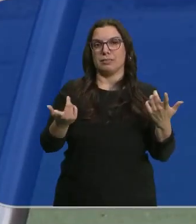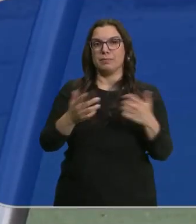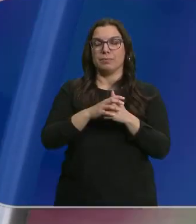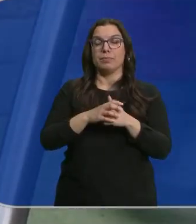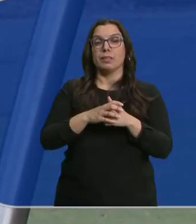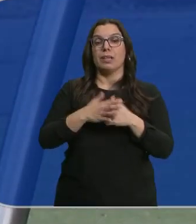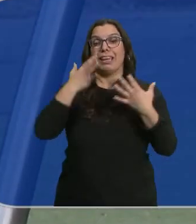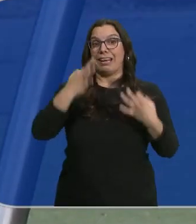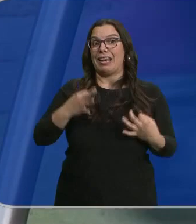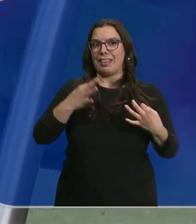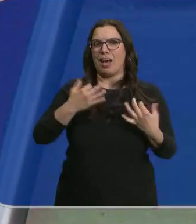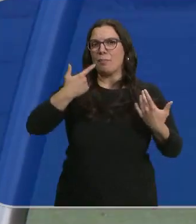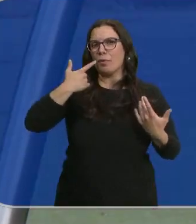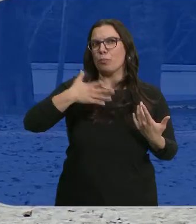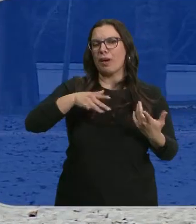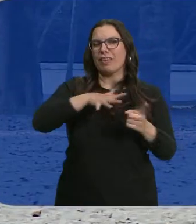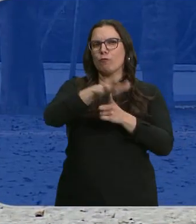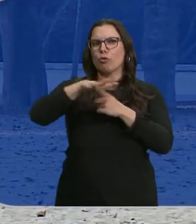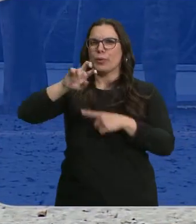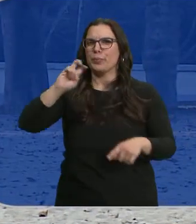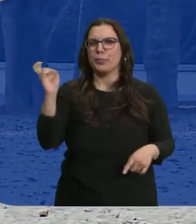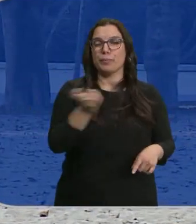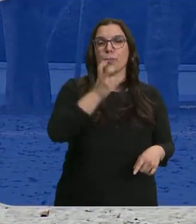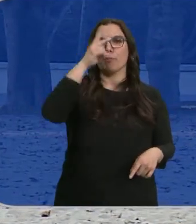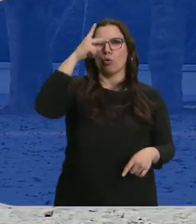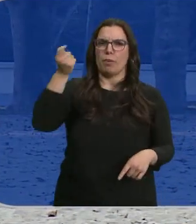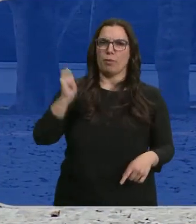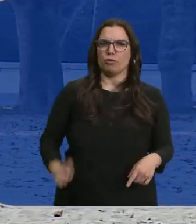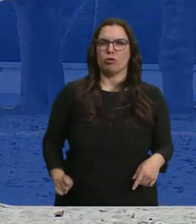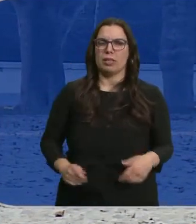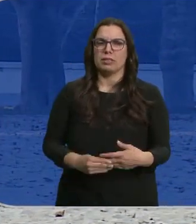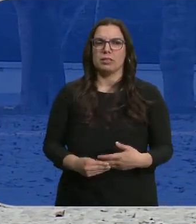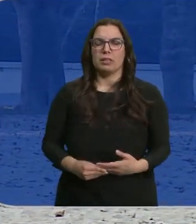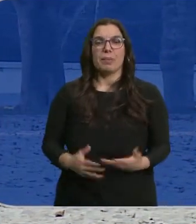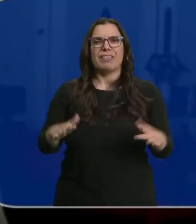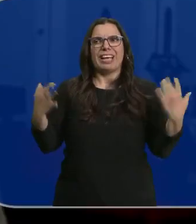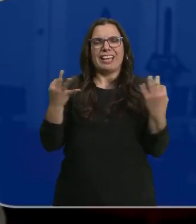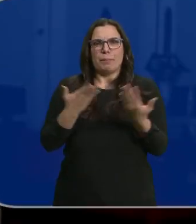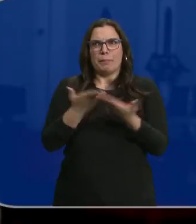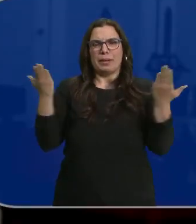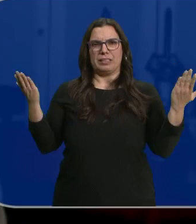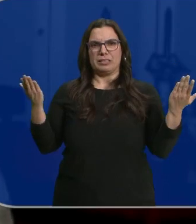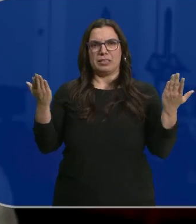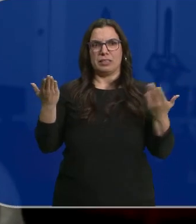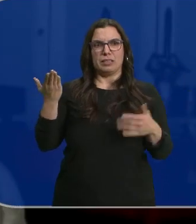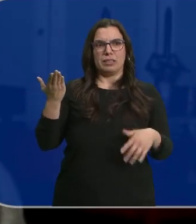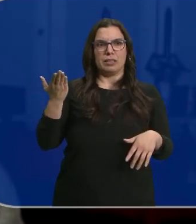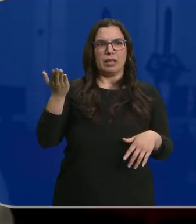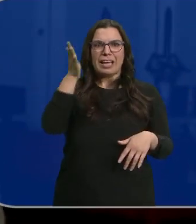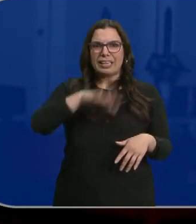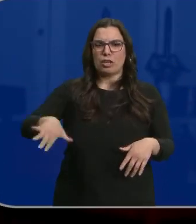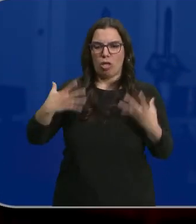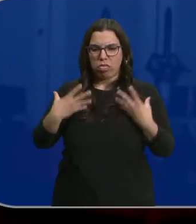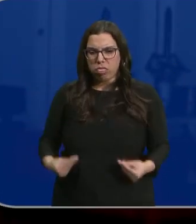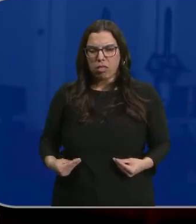Detrás de esta realidad hay múltiples factores que preocupan a los profesionales. ¿Qué nos está pasando? Para que los niños no acepten la